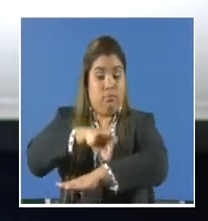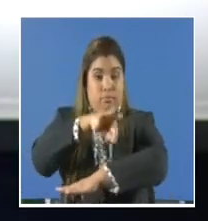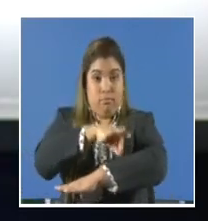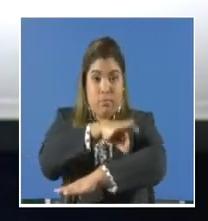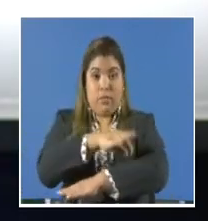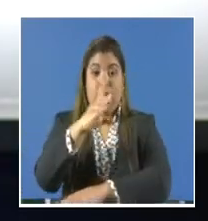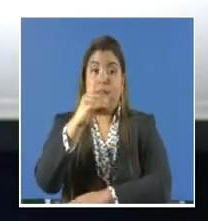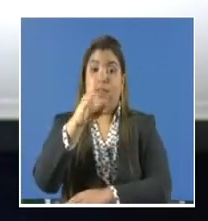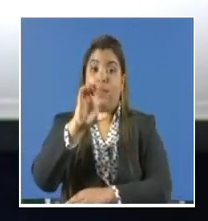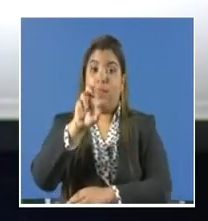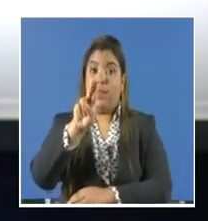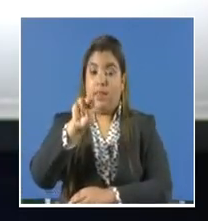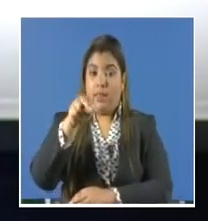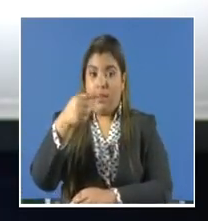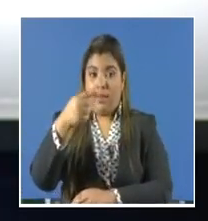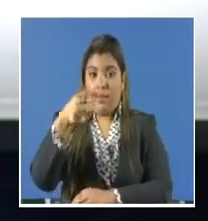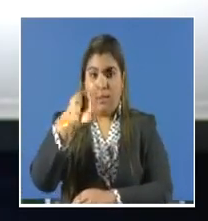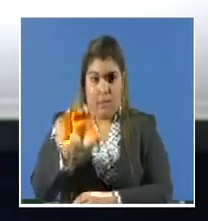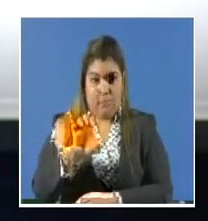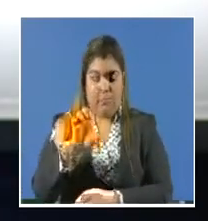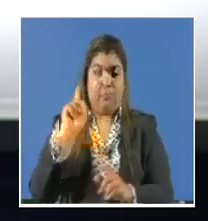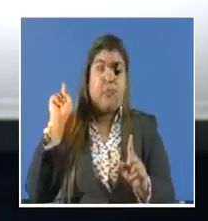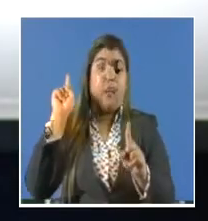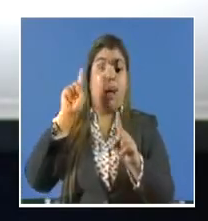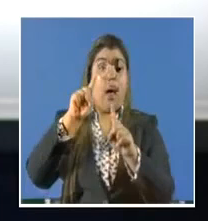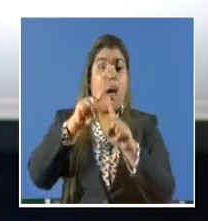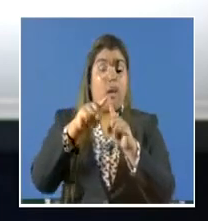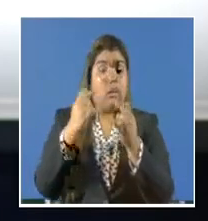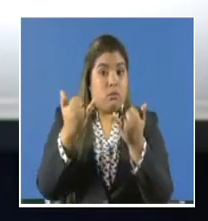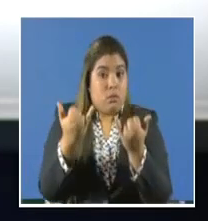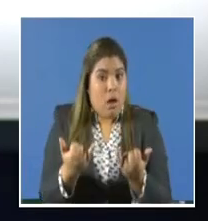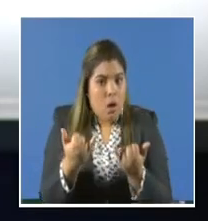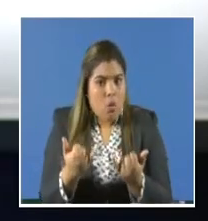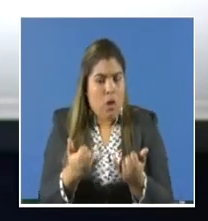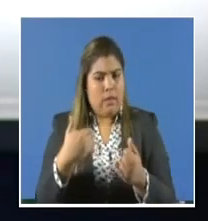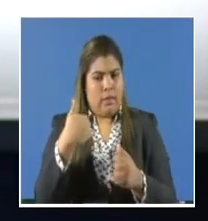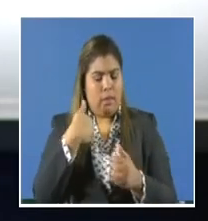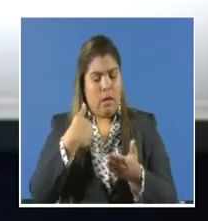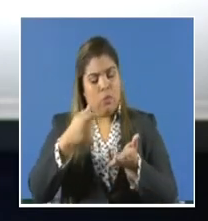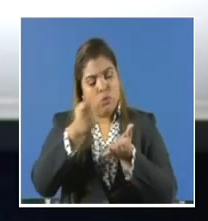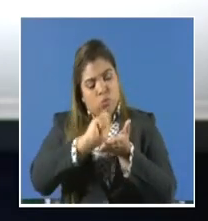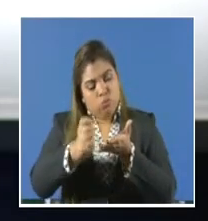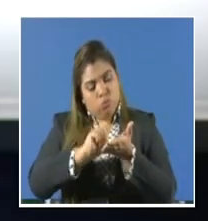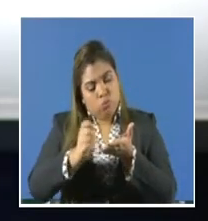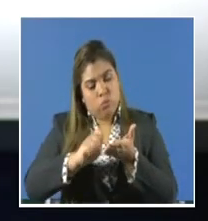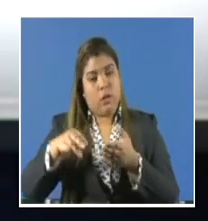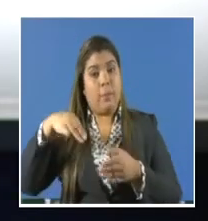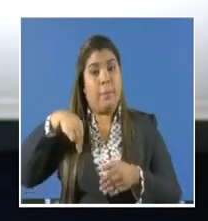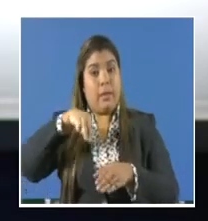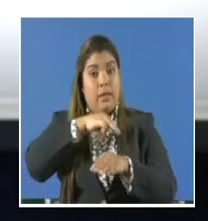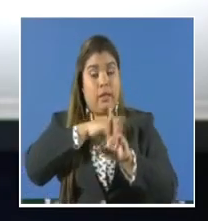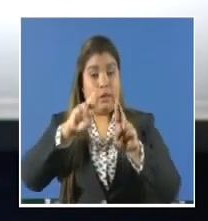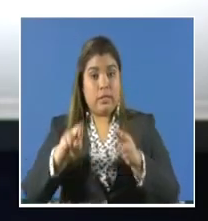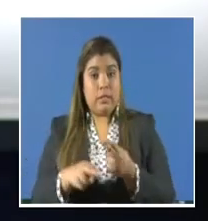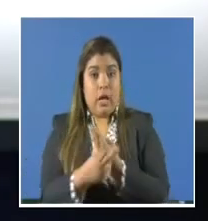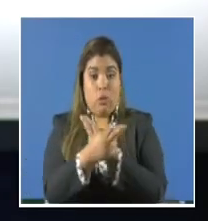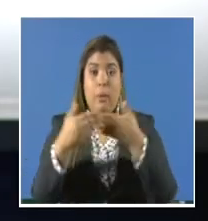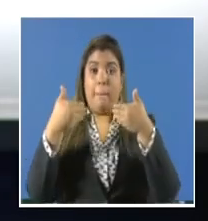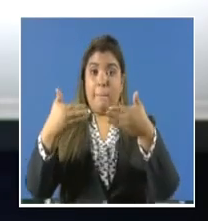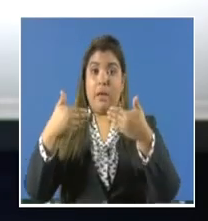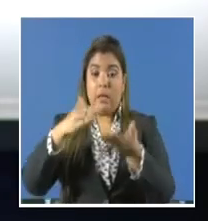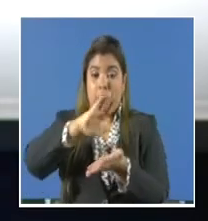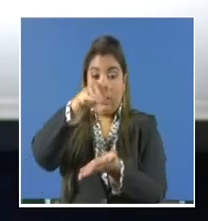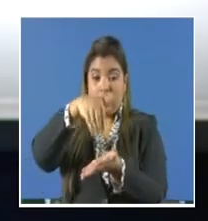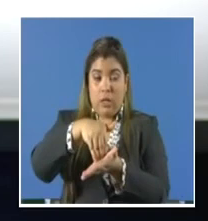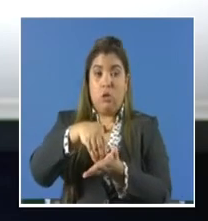podemos combatir. Hasta el momento, según datos epidemiológicos, el MinSA, en la capital, ha